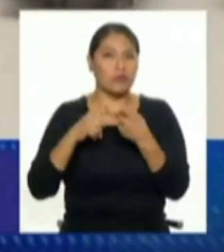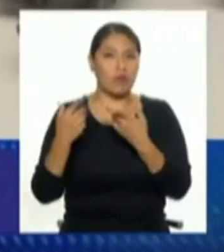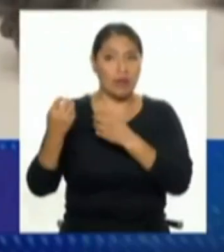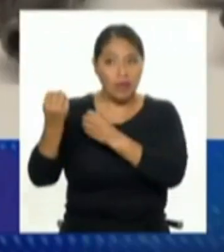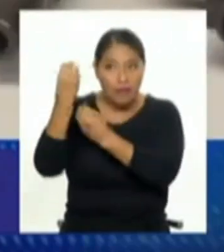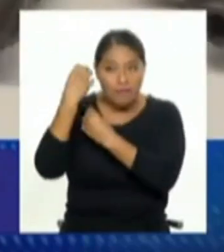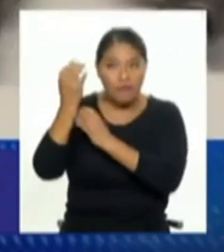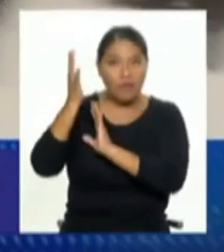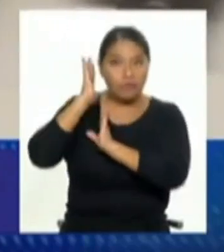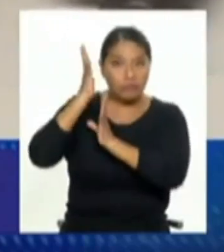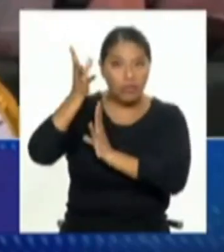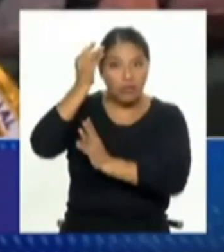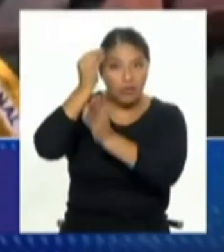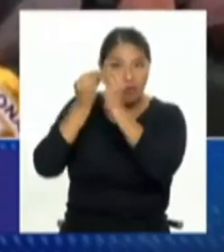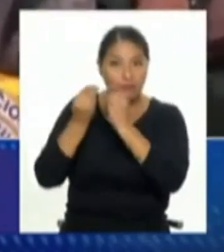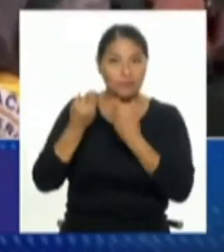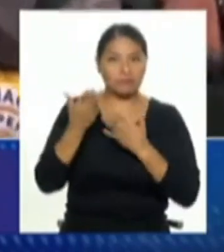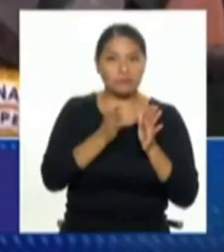y al final